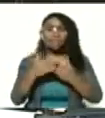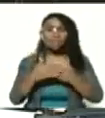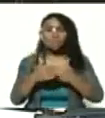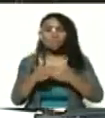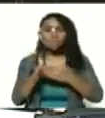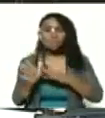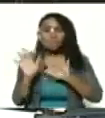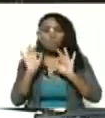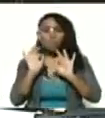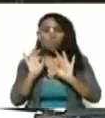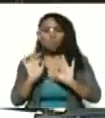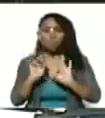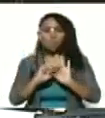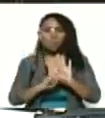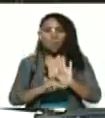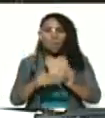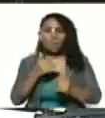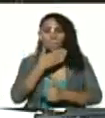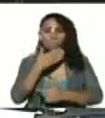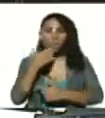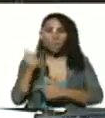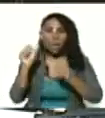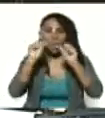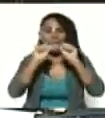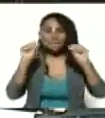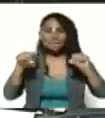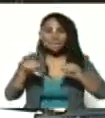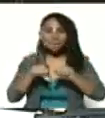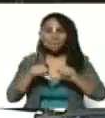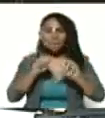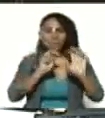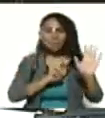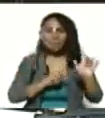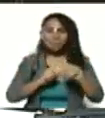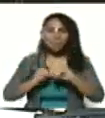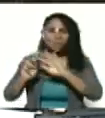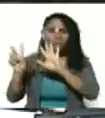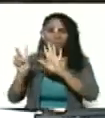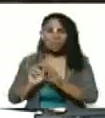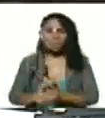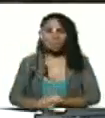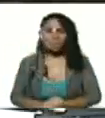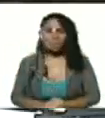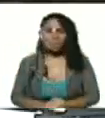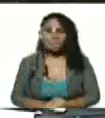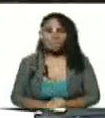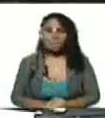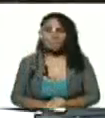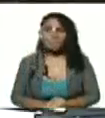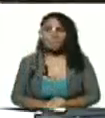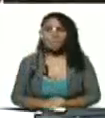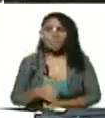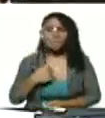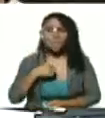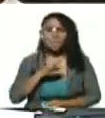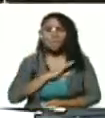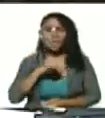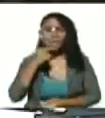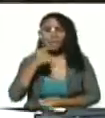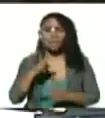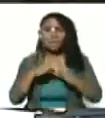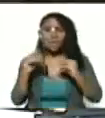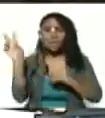puntual que mejorara el sistema del 7 más 7 tengo que decirle a todos los